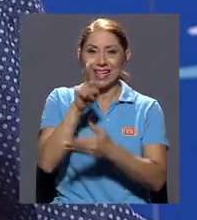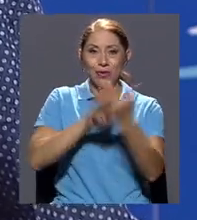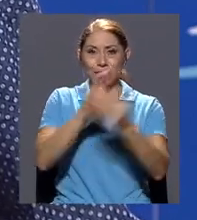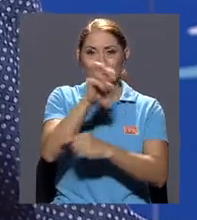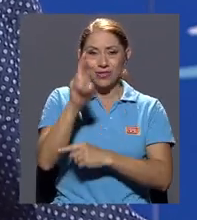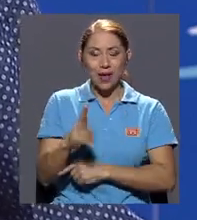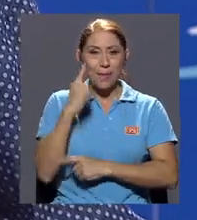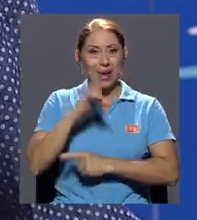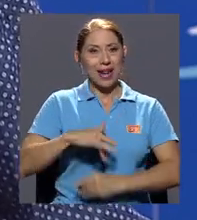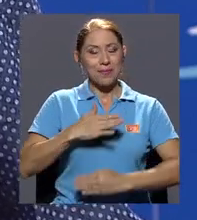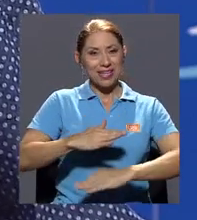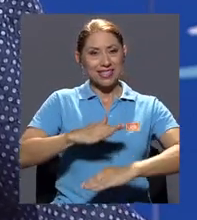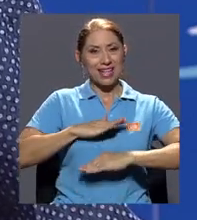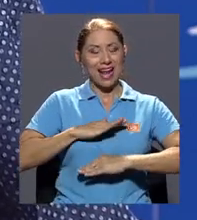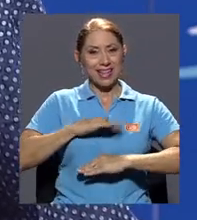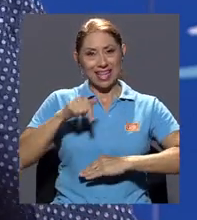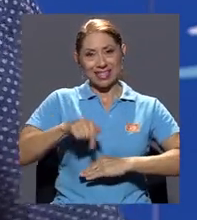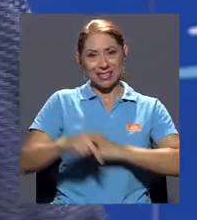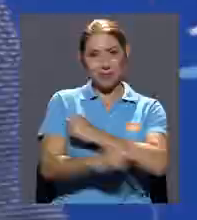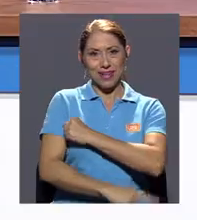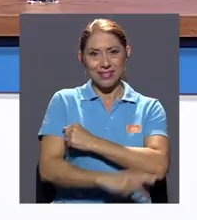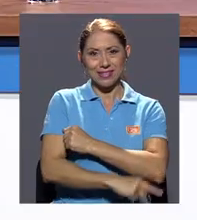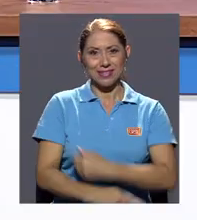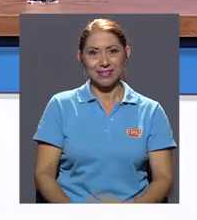Costa Rica para el bienestar de este país.